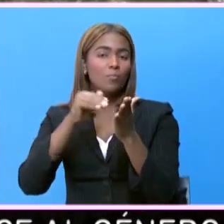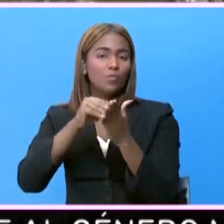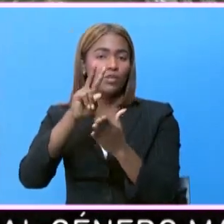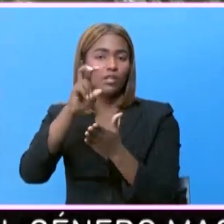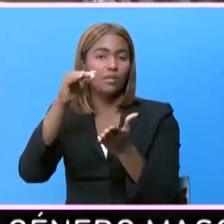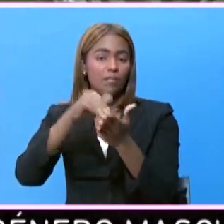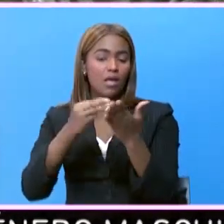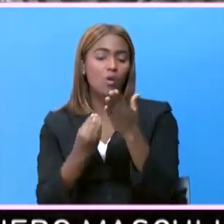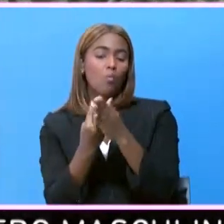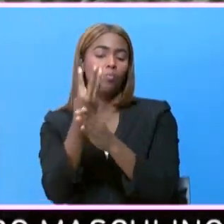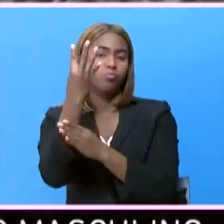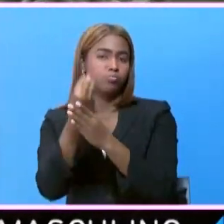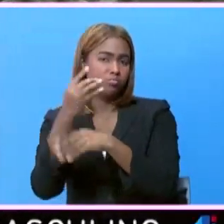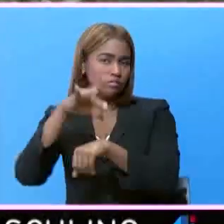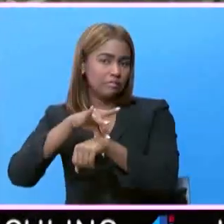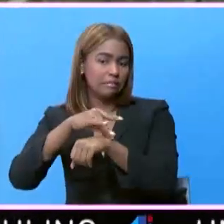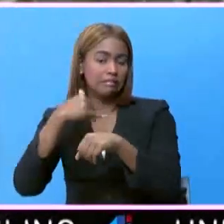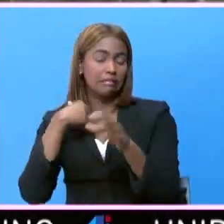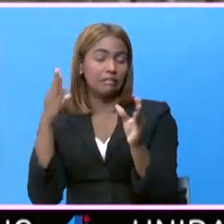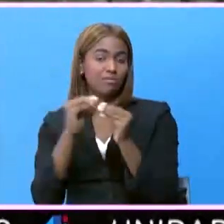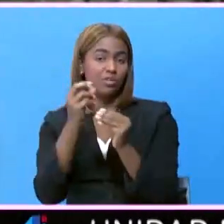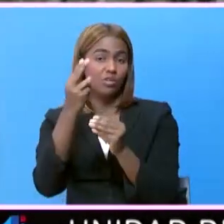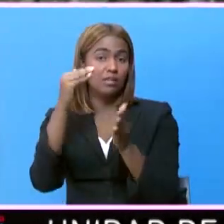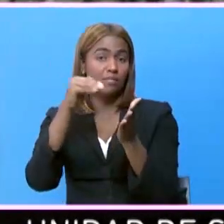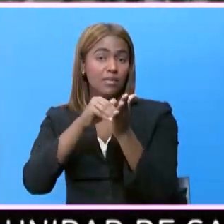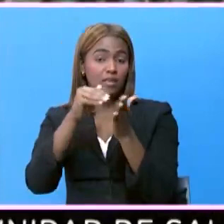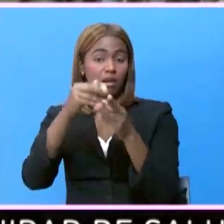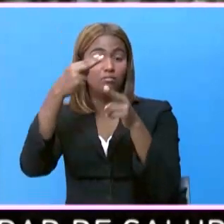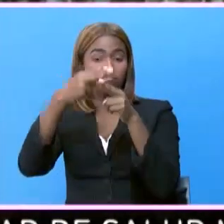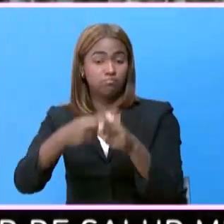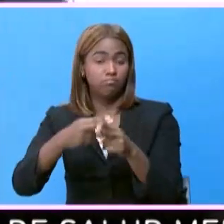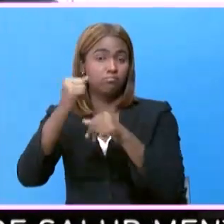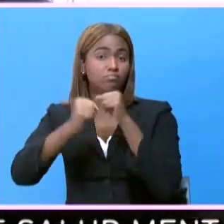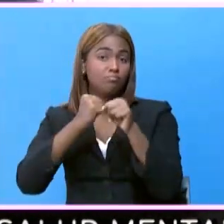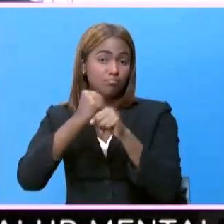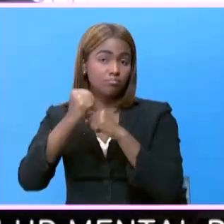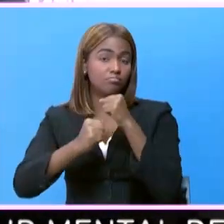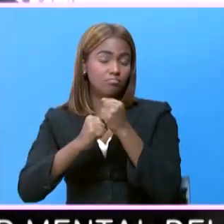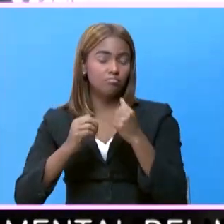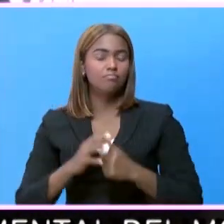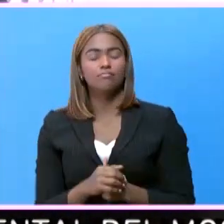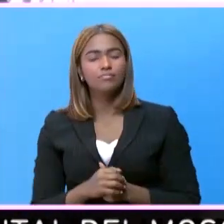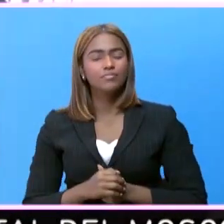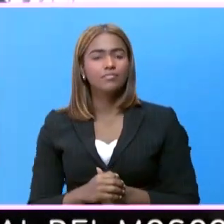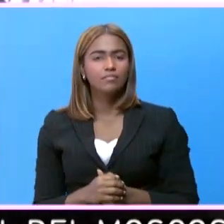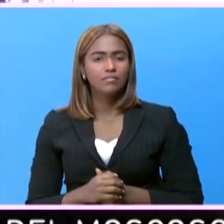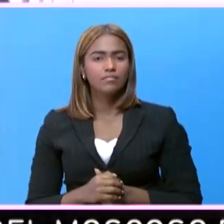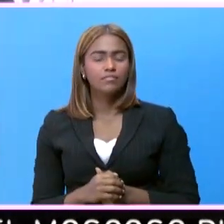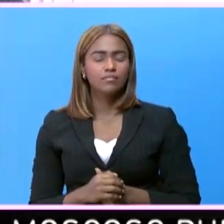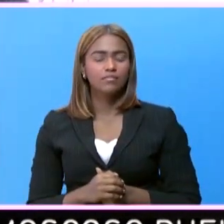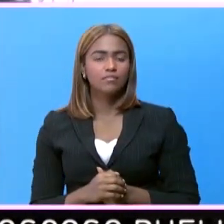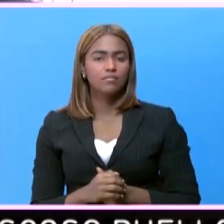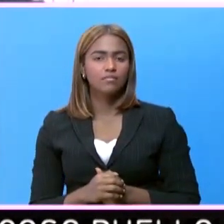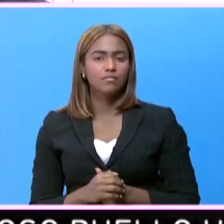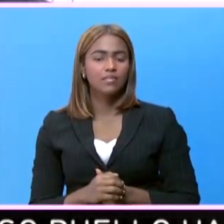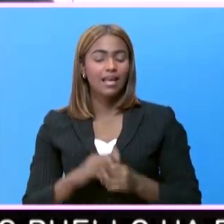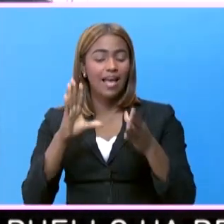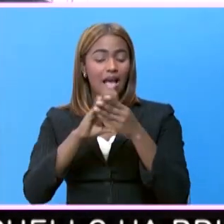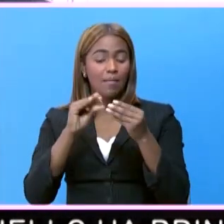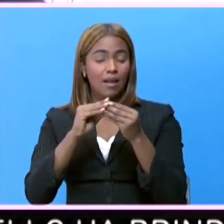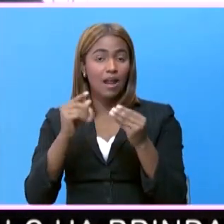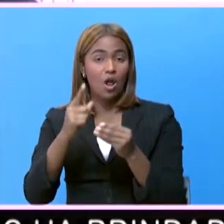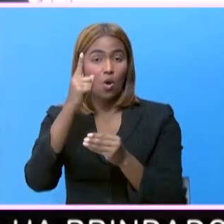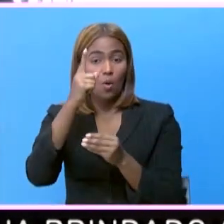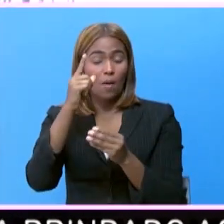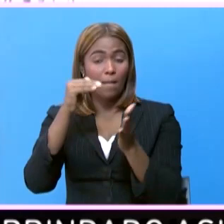cultivos, las cuales producen 12 millones de quintales anuales. Hablar de más de 1.200